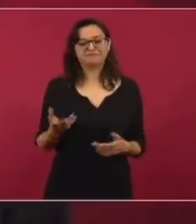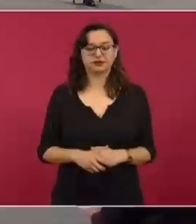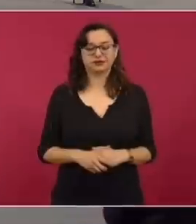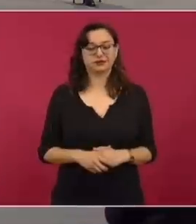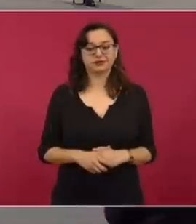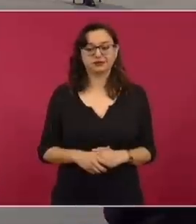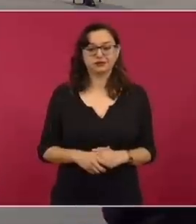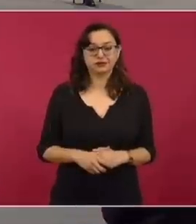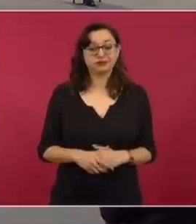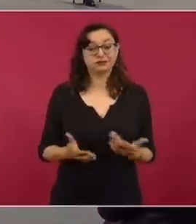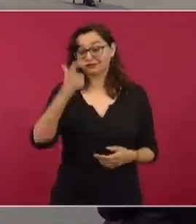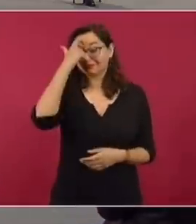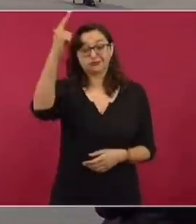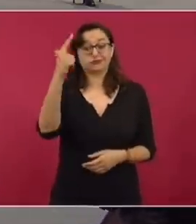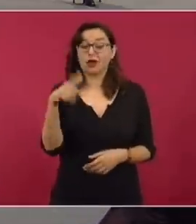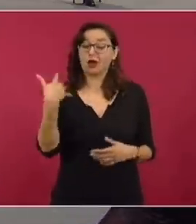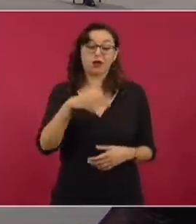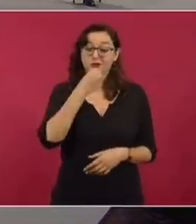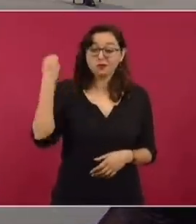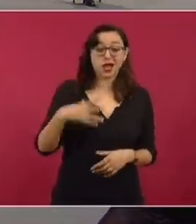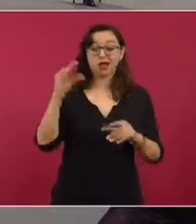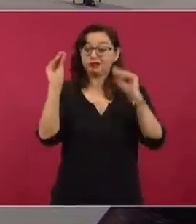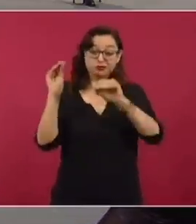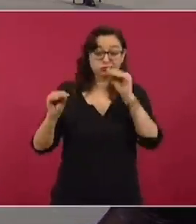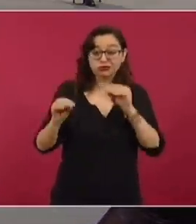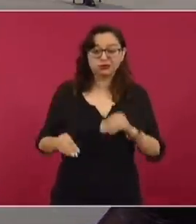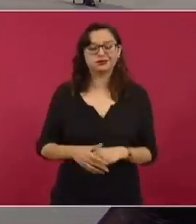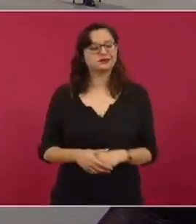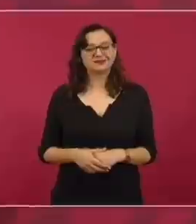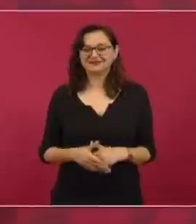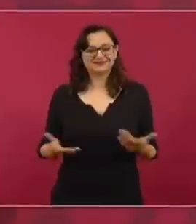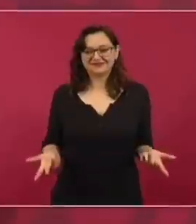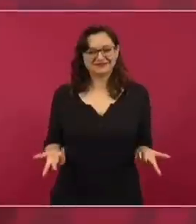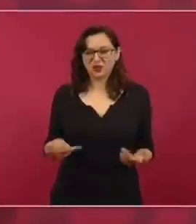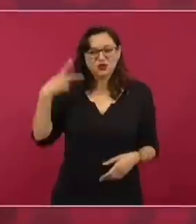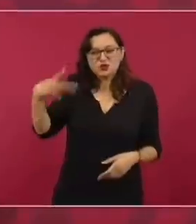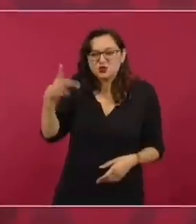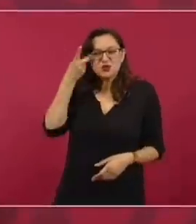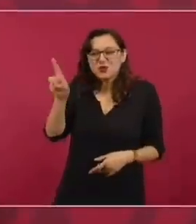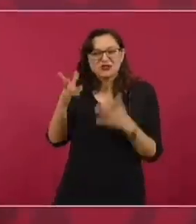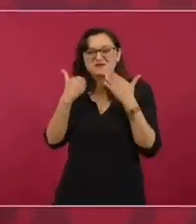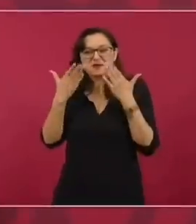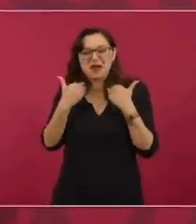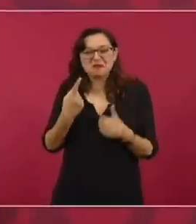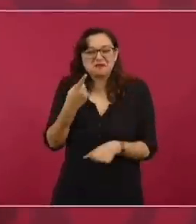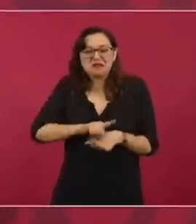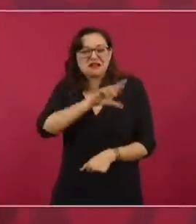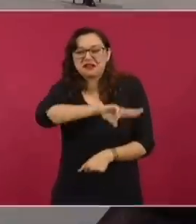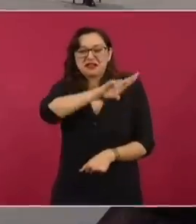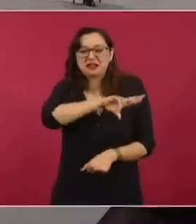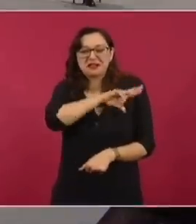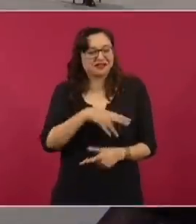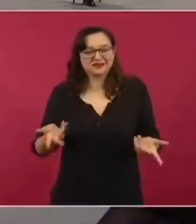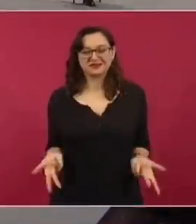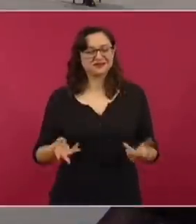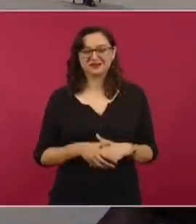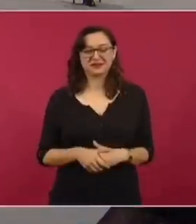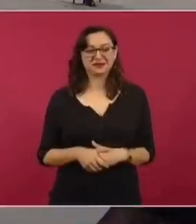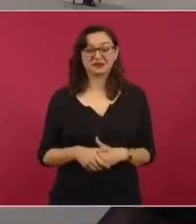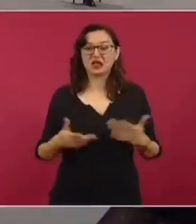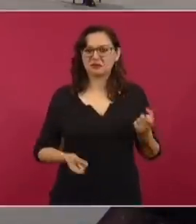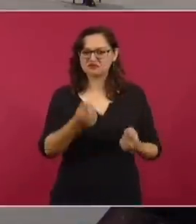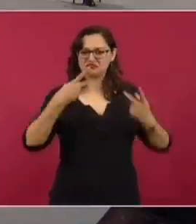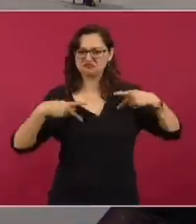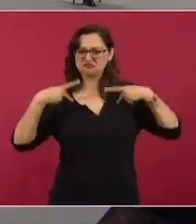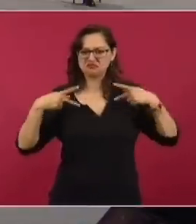Ternuritas. Una cuestión muy creativa, una casa rentada y todo, un escándalo. Y está yo viendo algunos que decían, nos